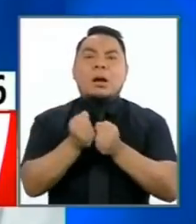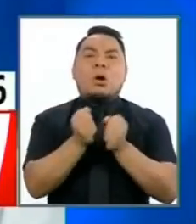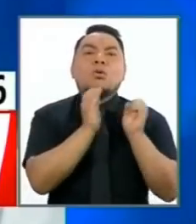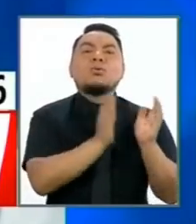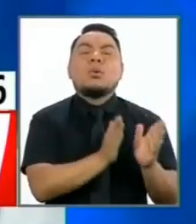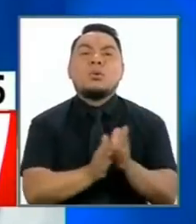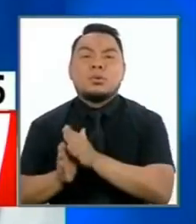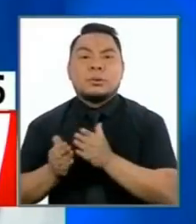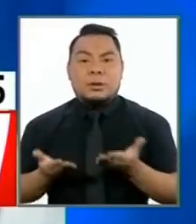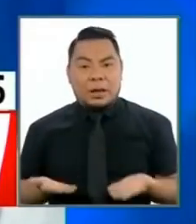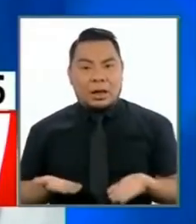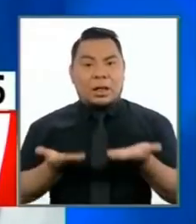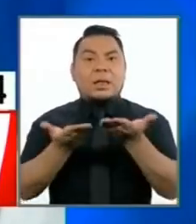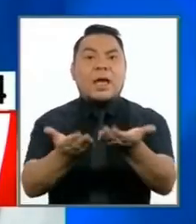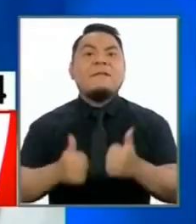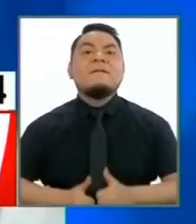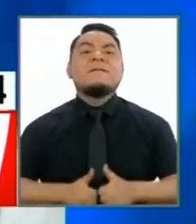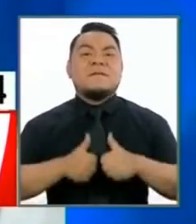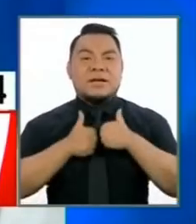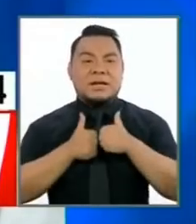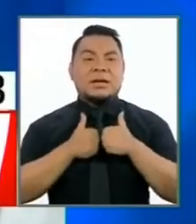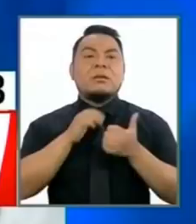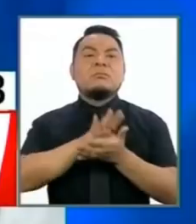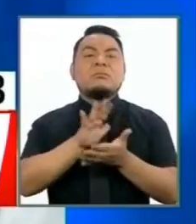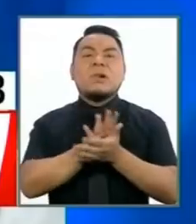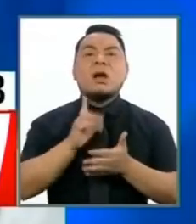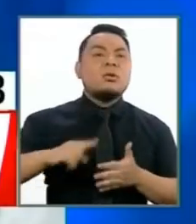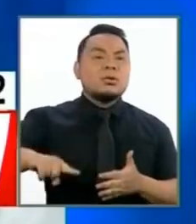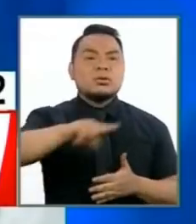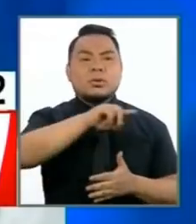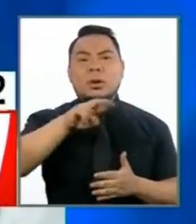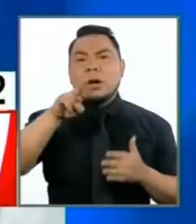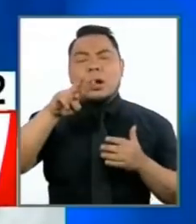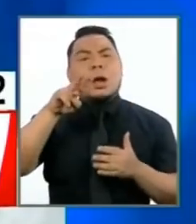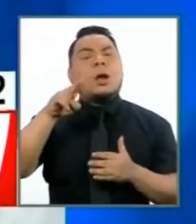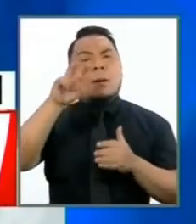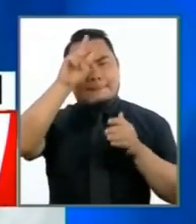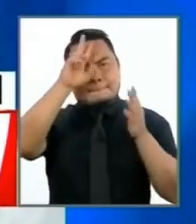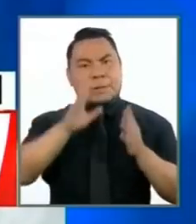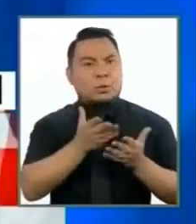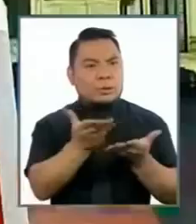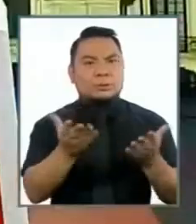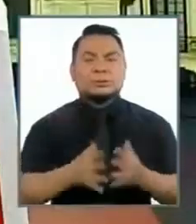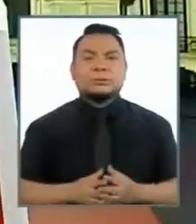de garantizar la vida de todos los ciudadanos peruanos.